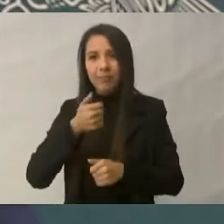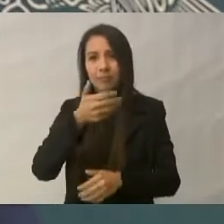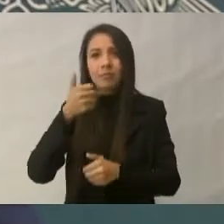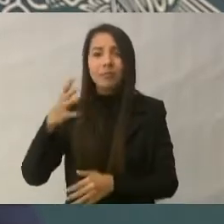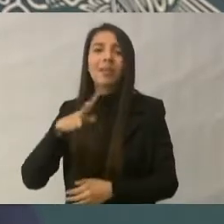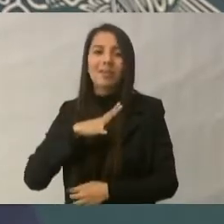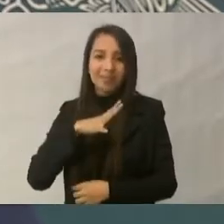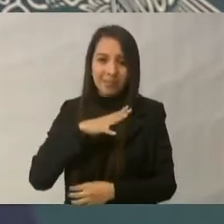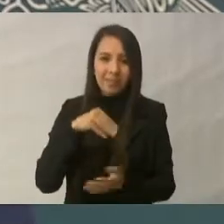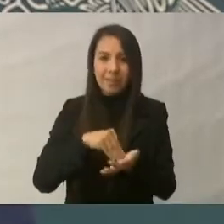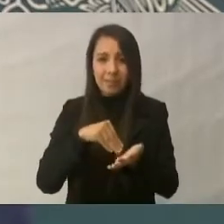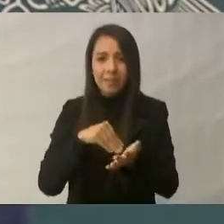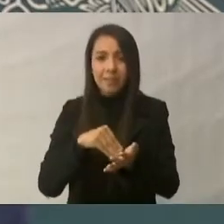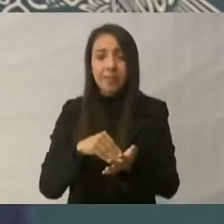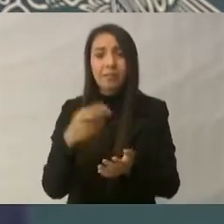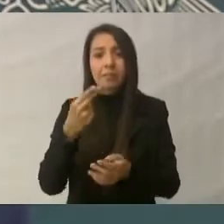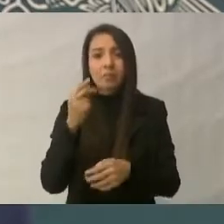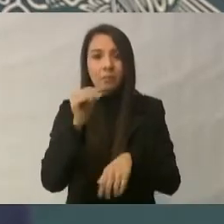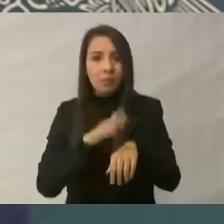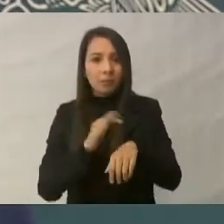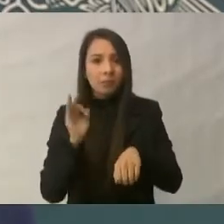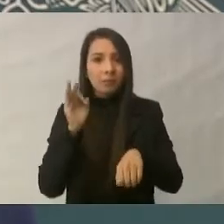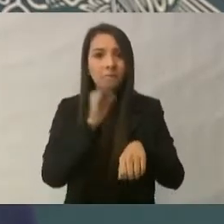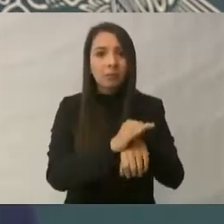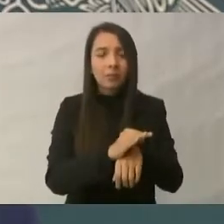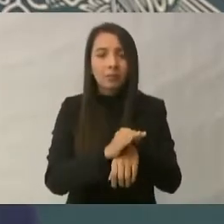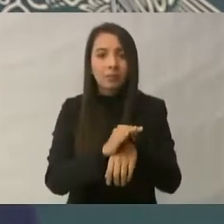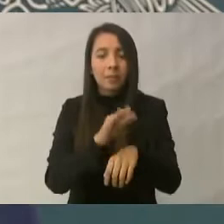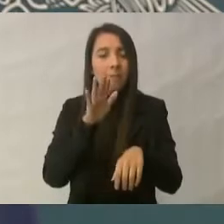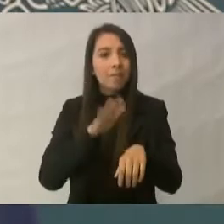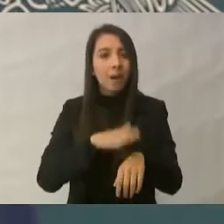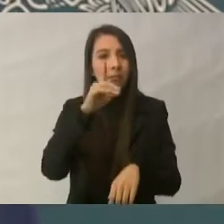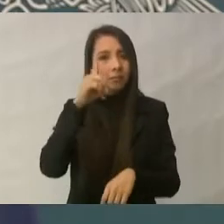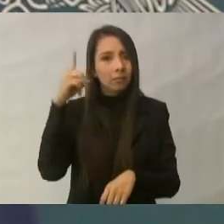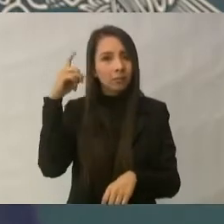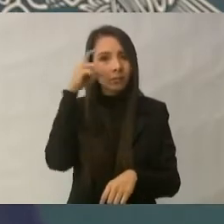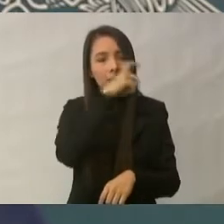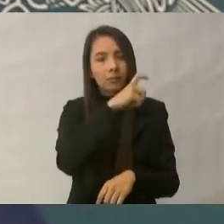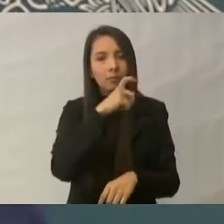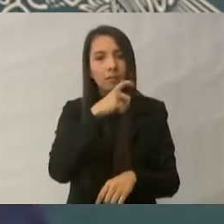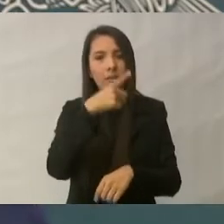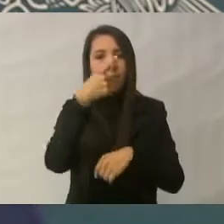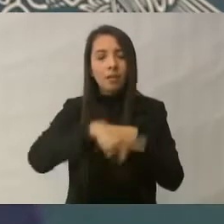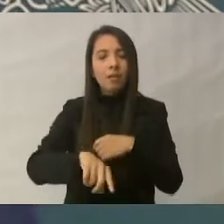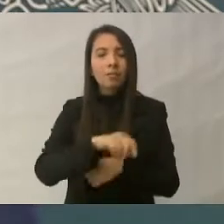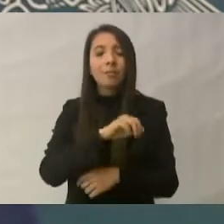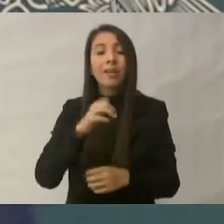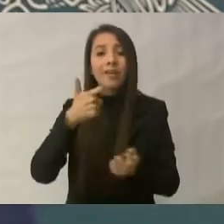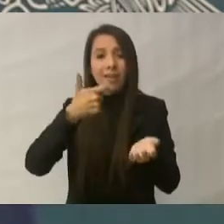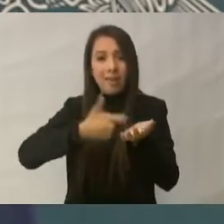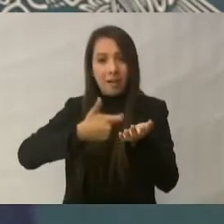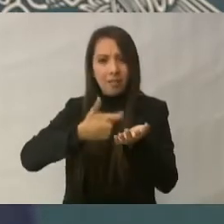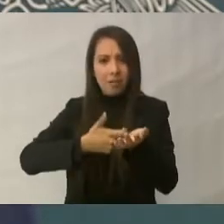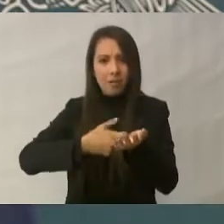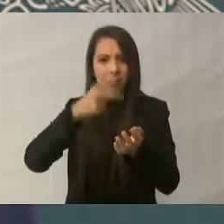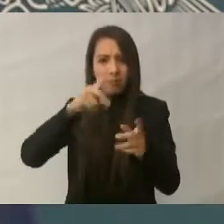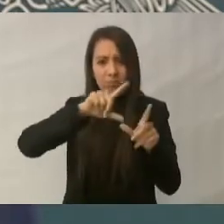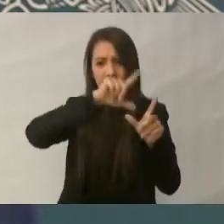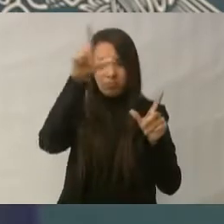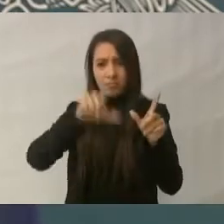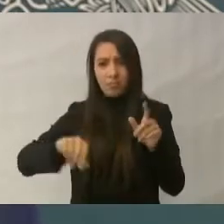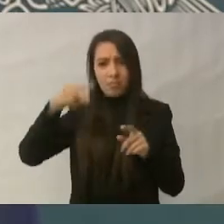reenfocar principalmente en las pesquerías más afectadas, como la pesca del camarón. Aquí se produce el camarón de mejor calidad en México,